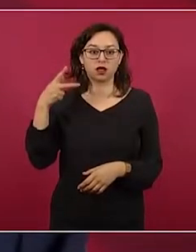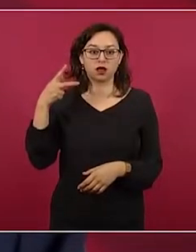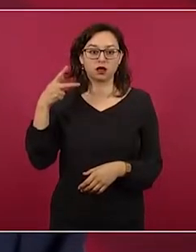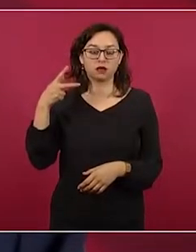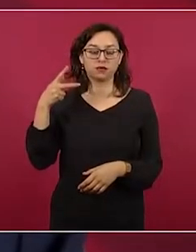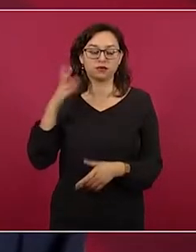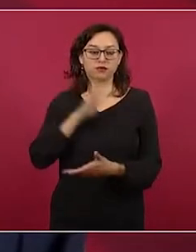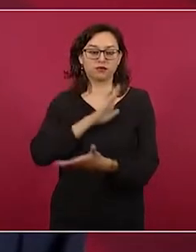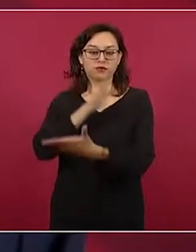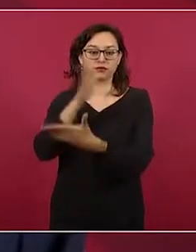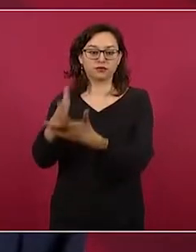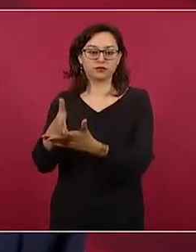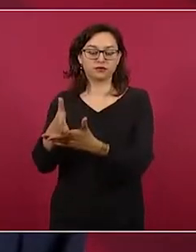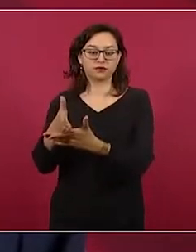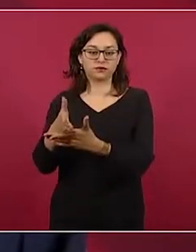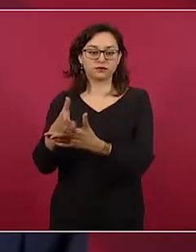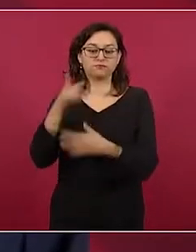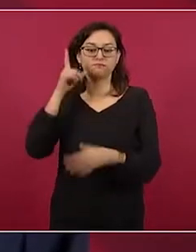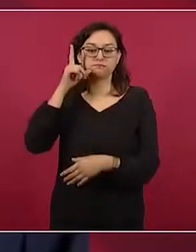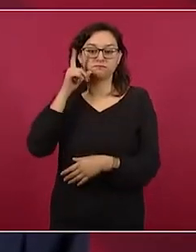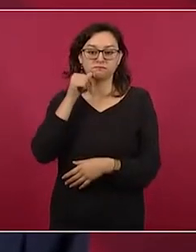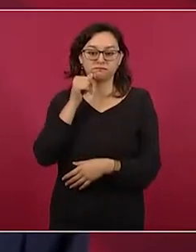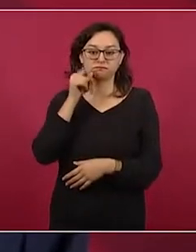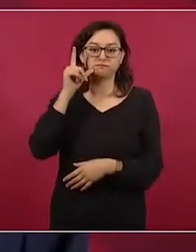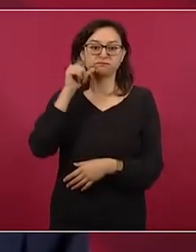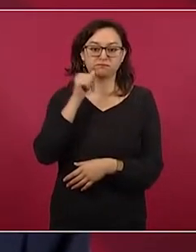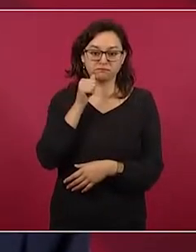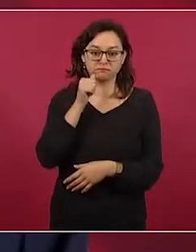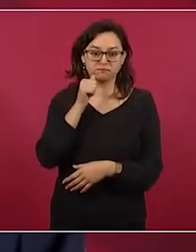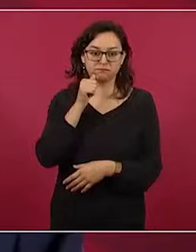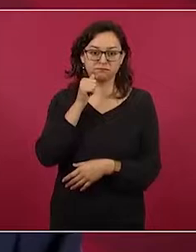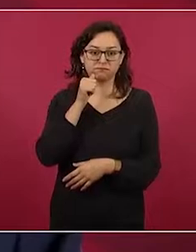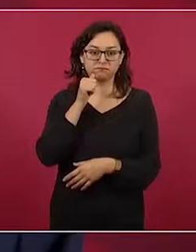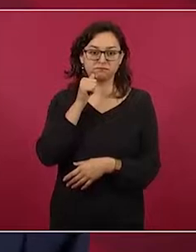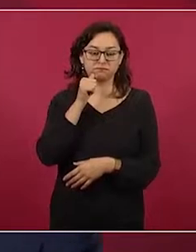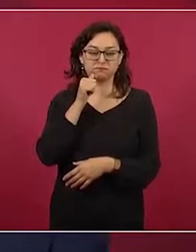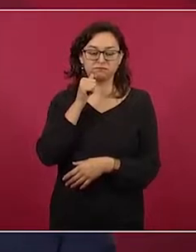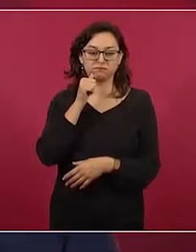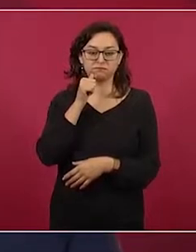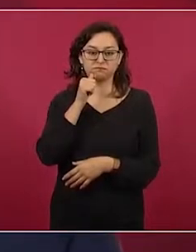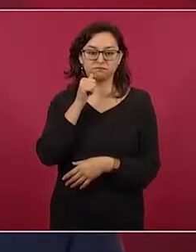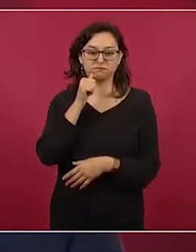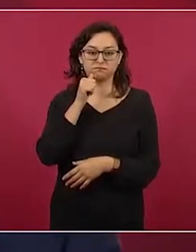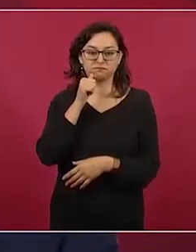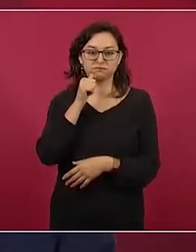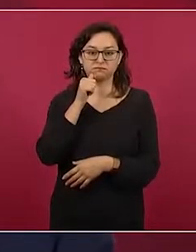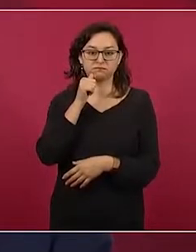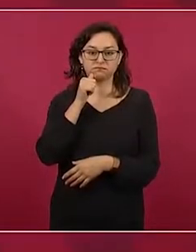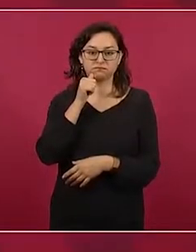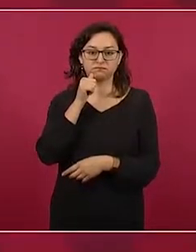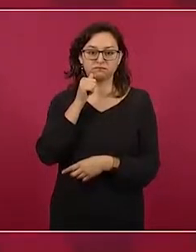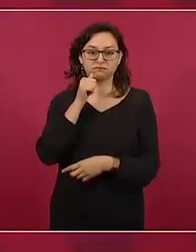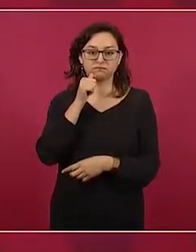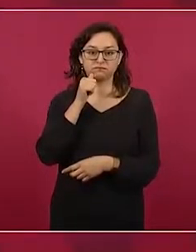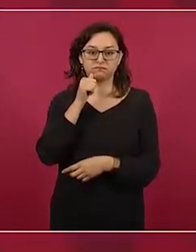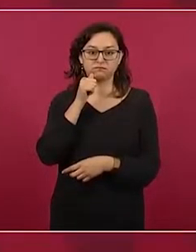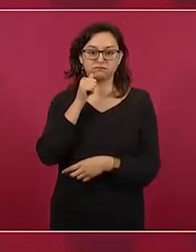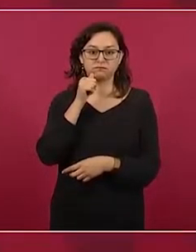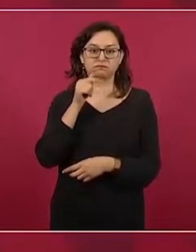pasado mañana, allá vamos a descansar, para estar en la